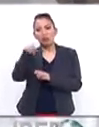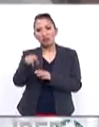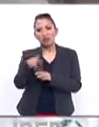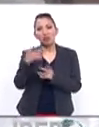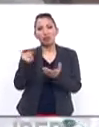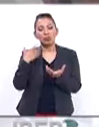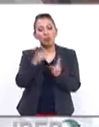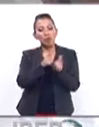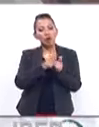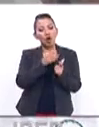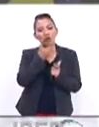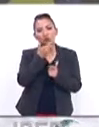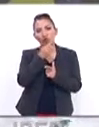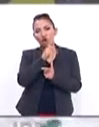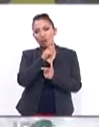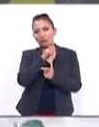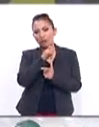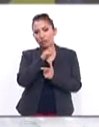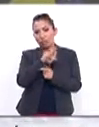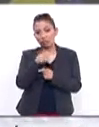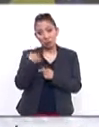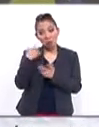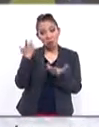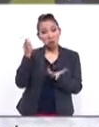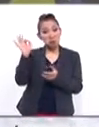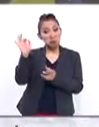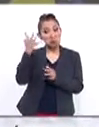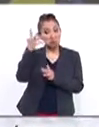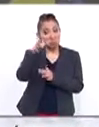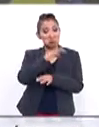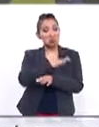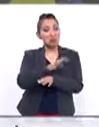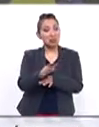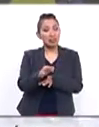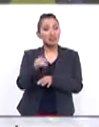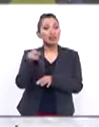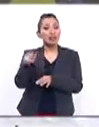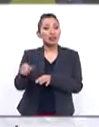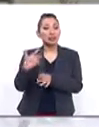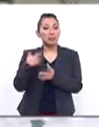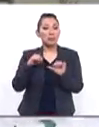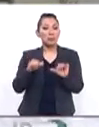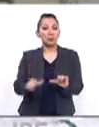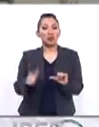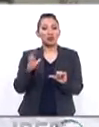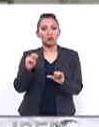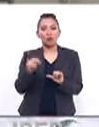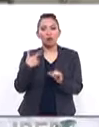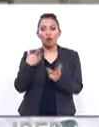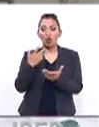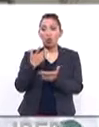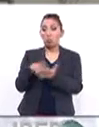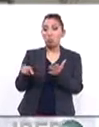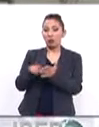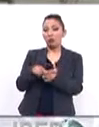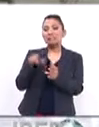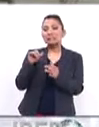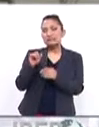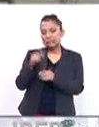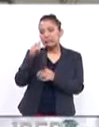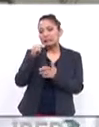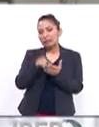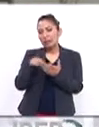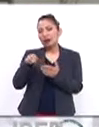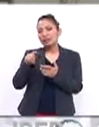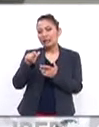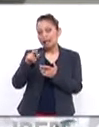Tóricos, de los conservadores, que en esta lógica yo no despertaría que más allá de que la libró para que no hubiera la moción de censura, sí creo